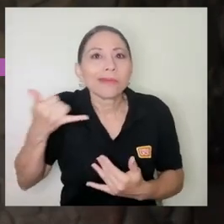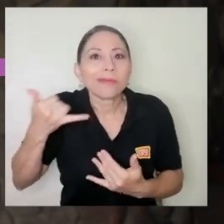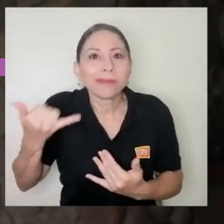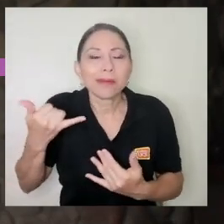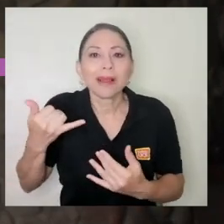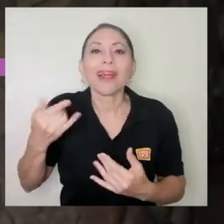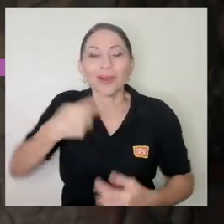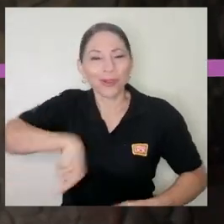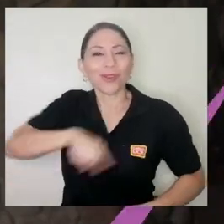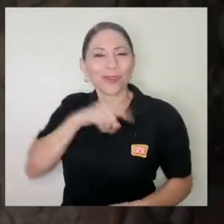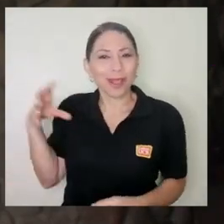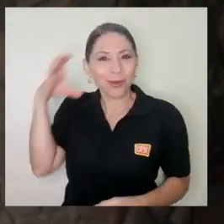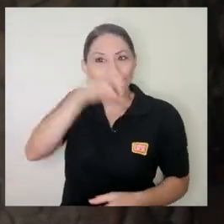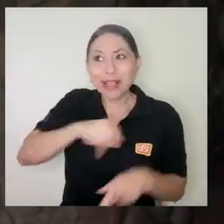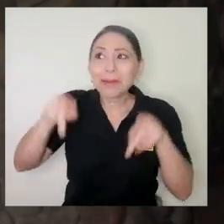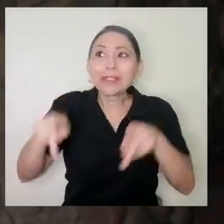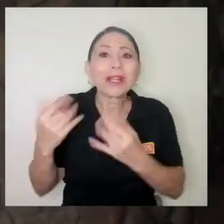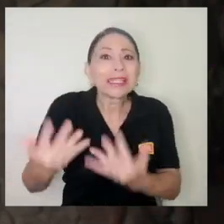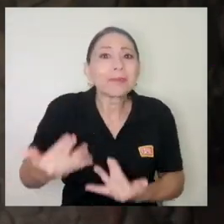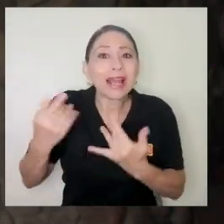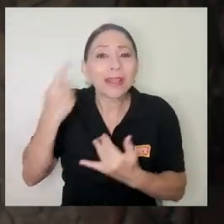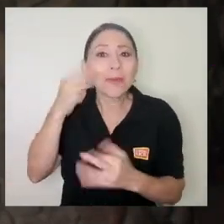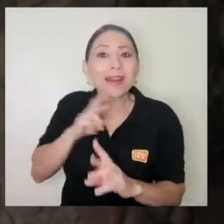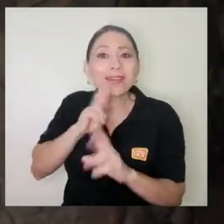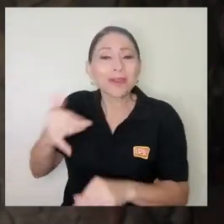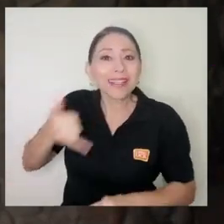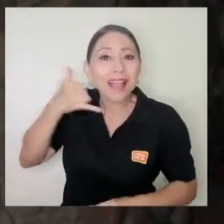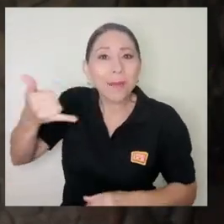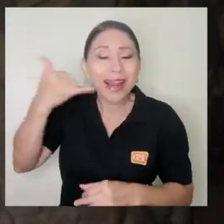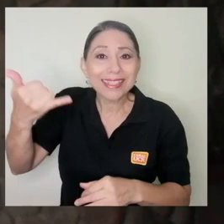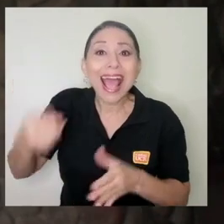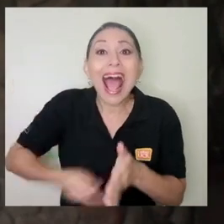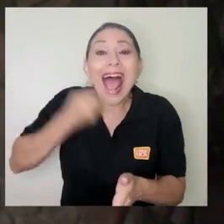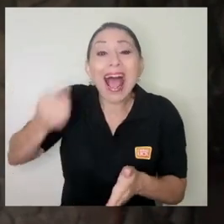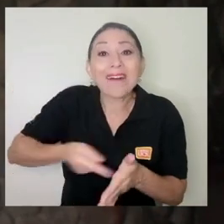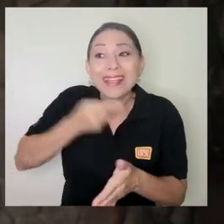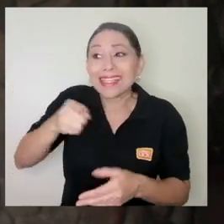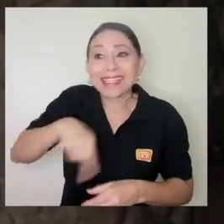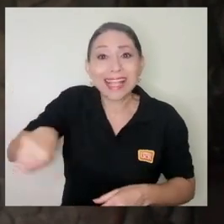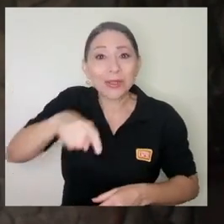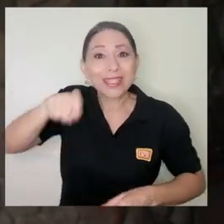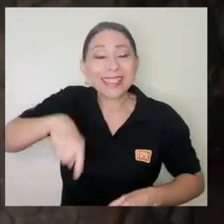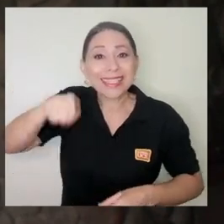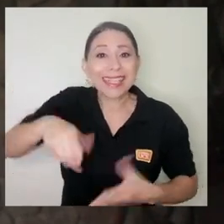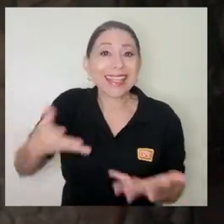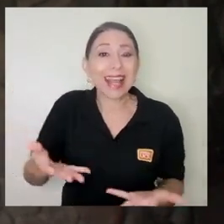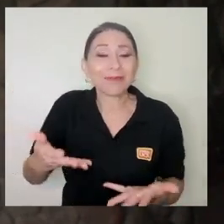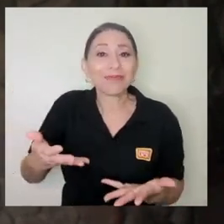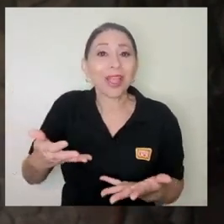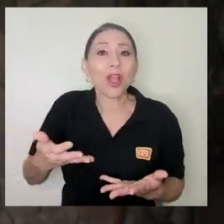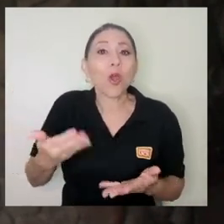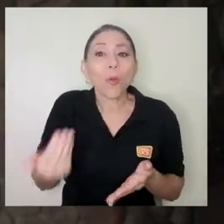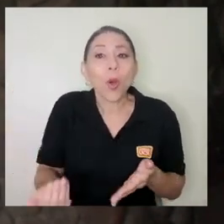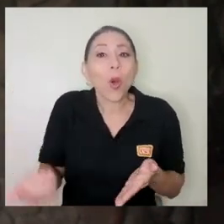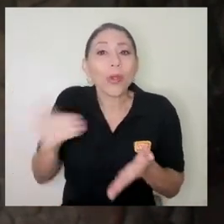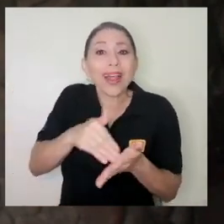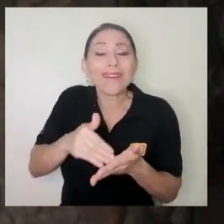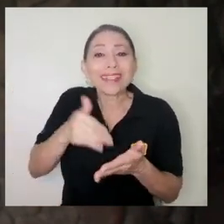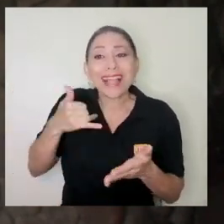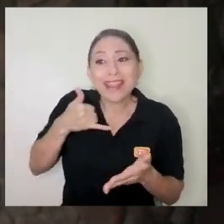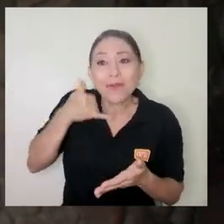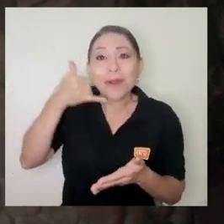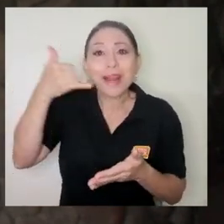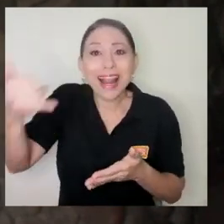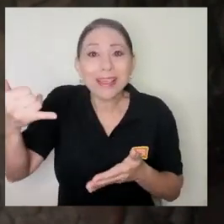es que hay siempre llamadas en espera y a veces incluso tienen que, lo que se llama, revertir llamadas porque la persona no se esperó,